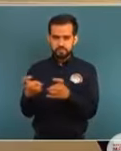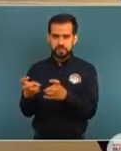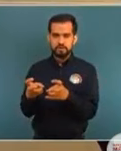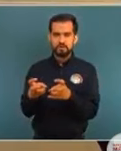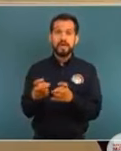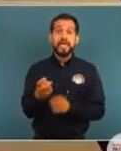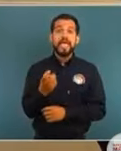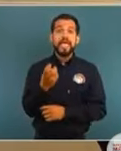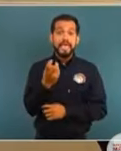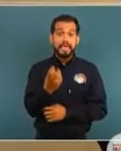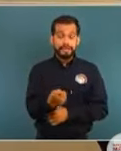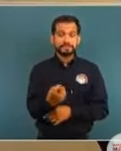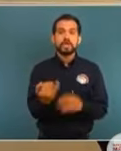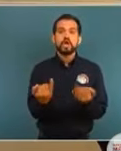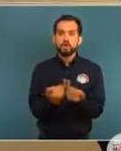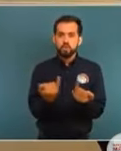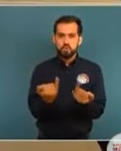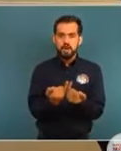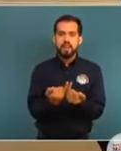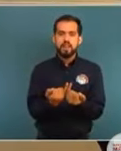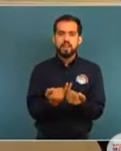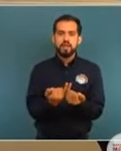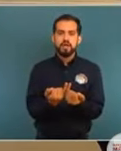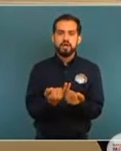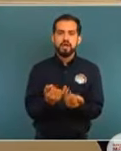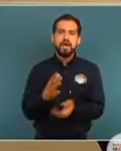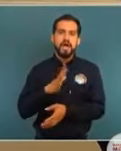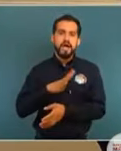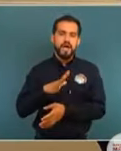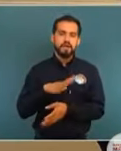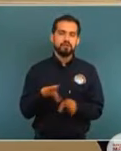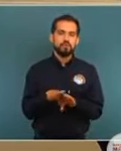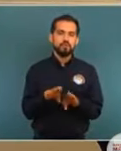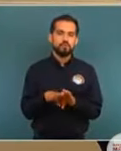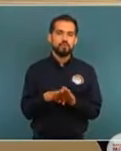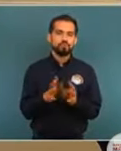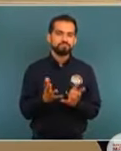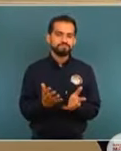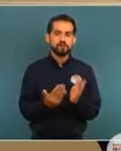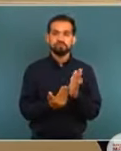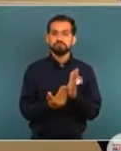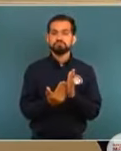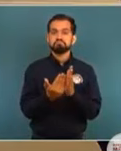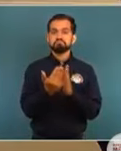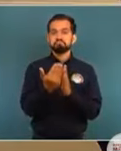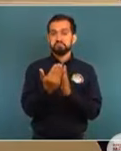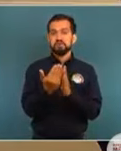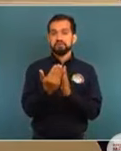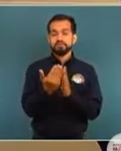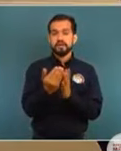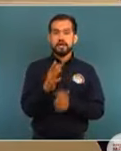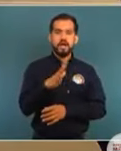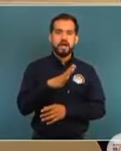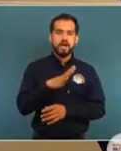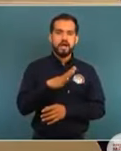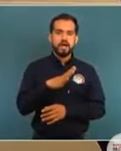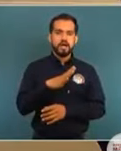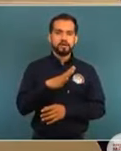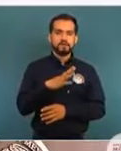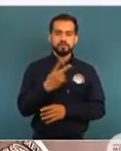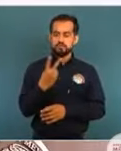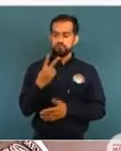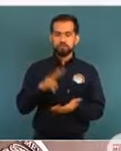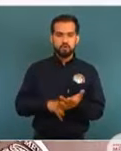este también se muestra un incremento considerable, tuvieron